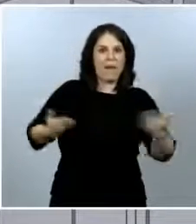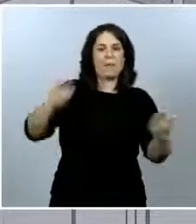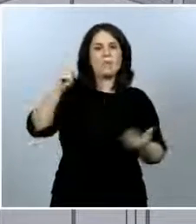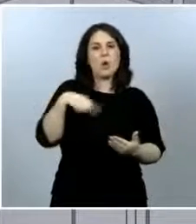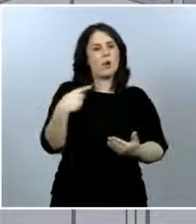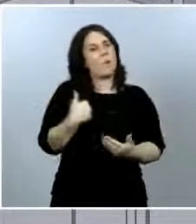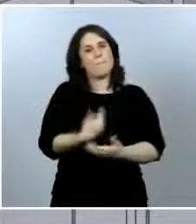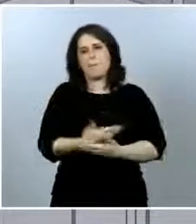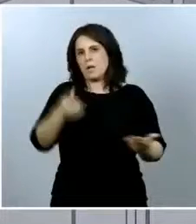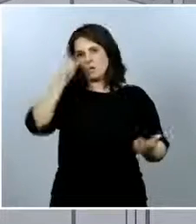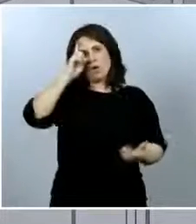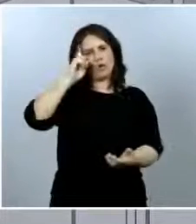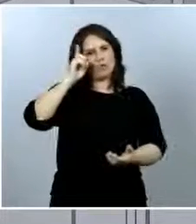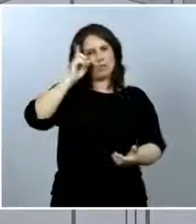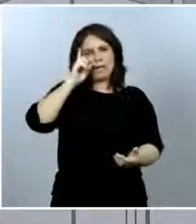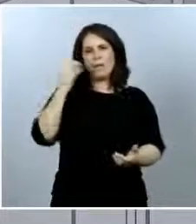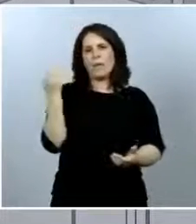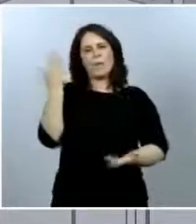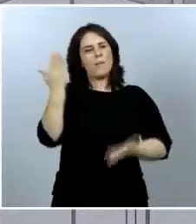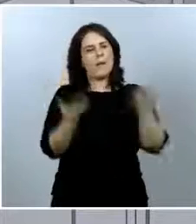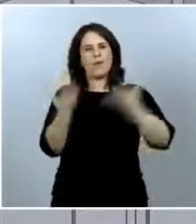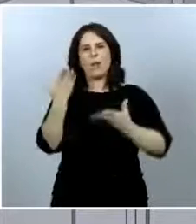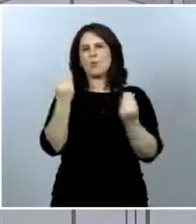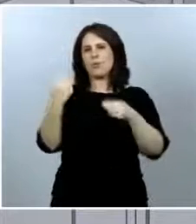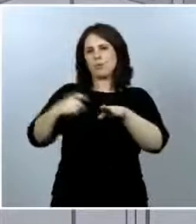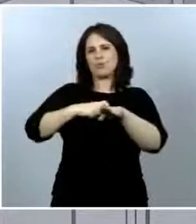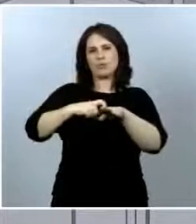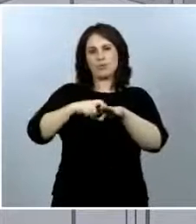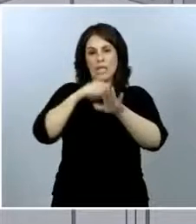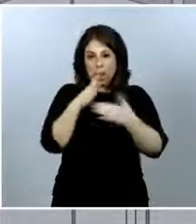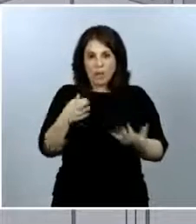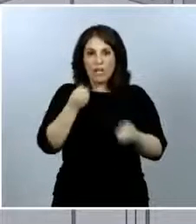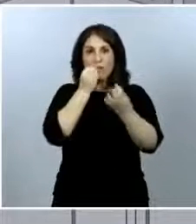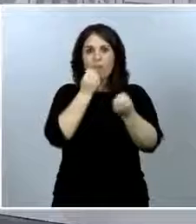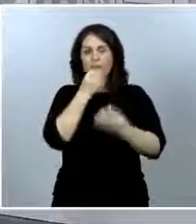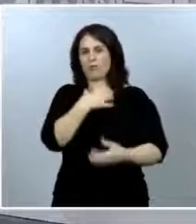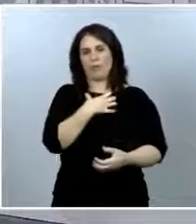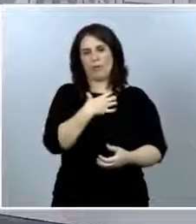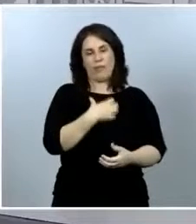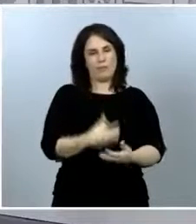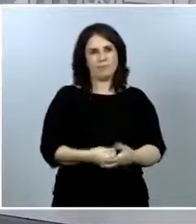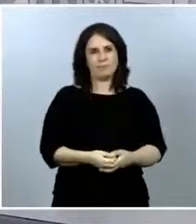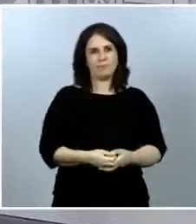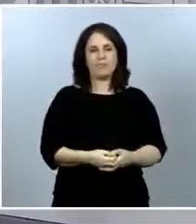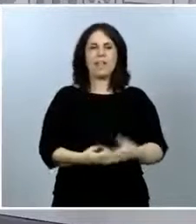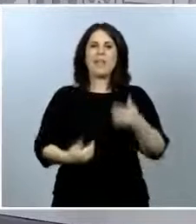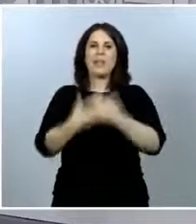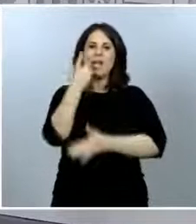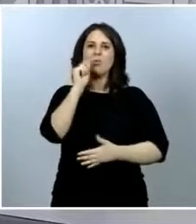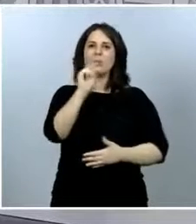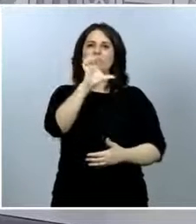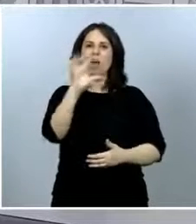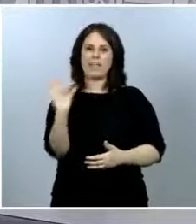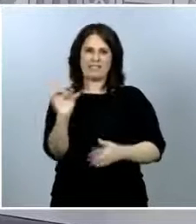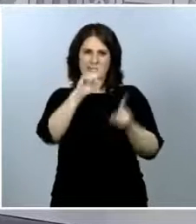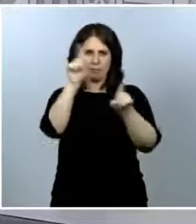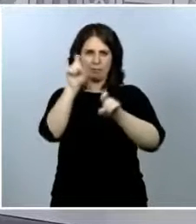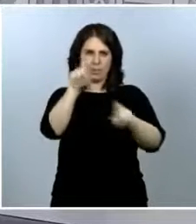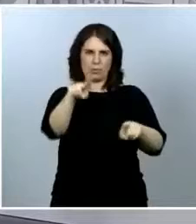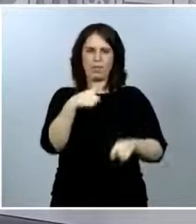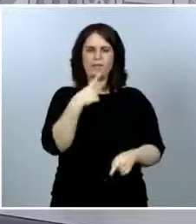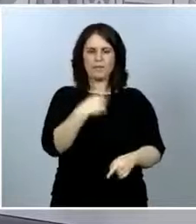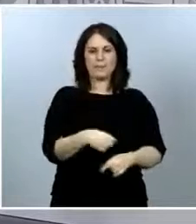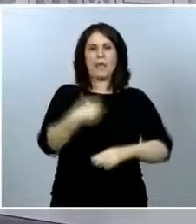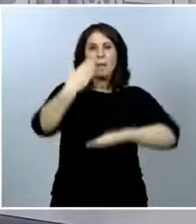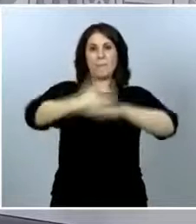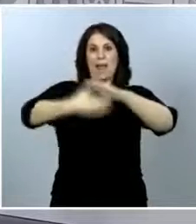aspectos que, ahora mismo, con la información que tenemos, no se pueden valorar. El diario Punto Es dice, según los plazos de la